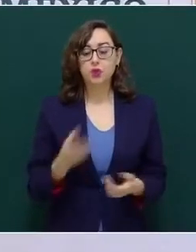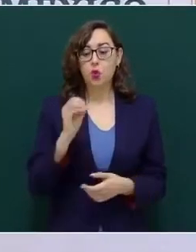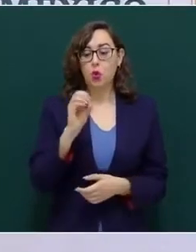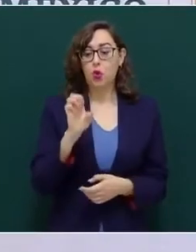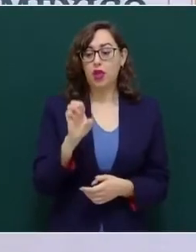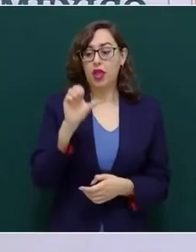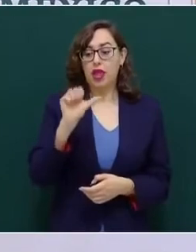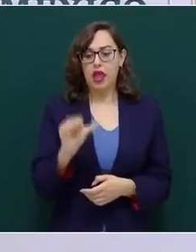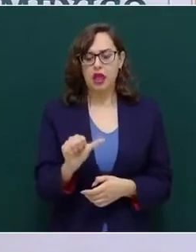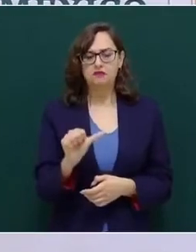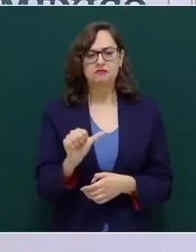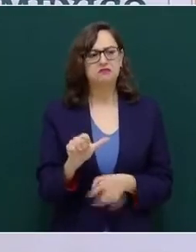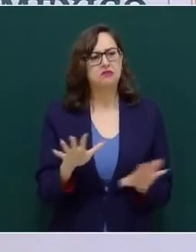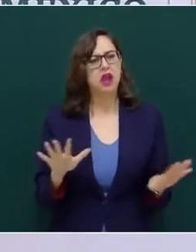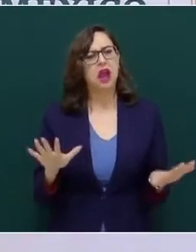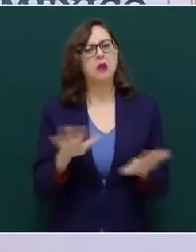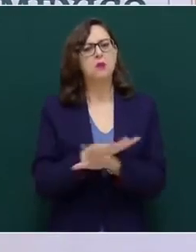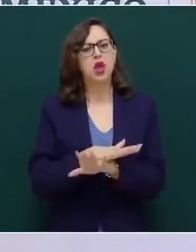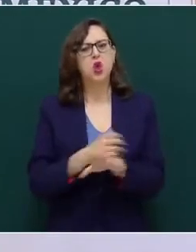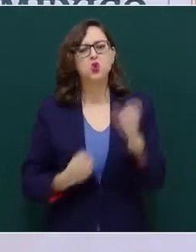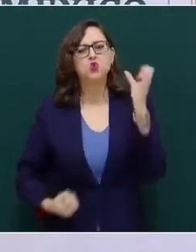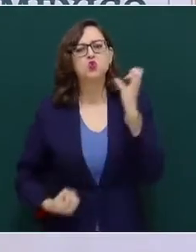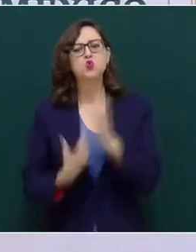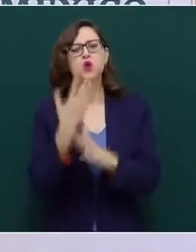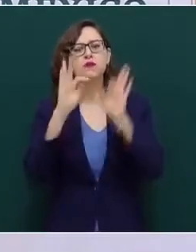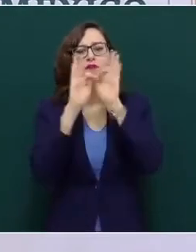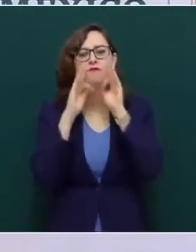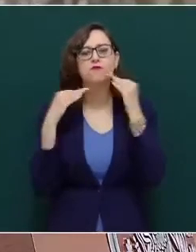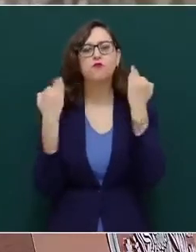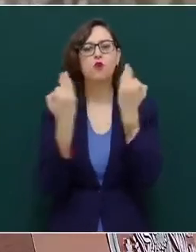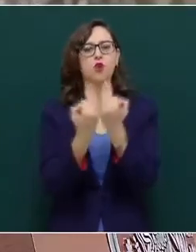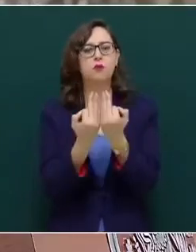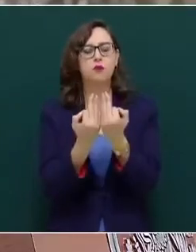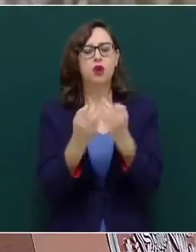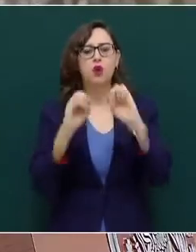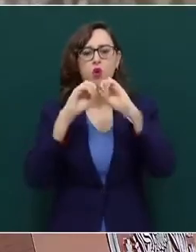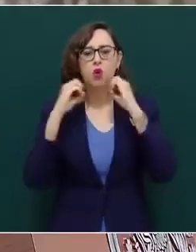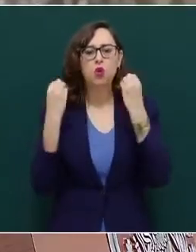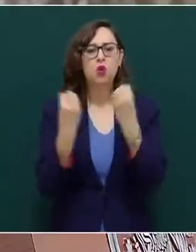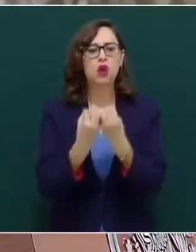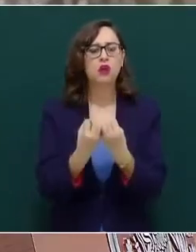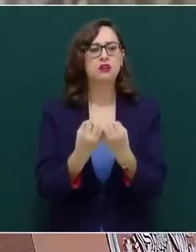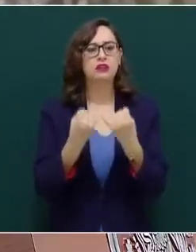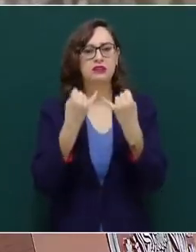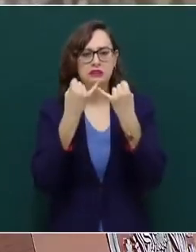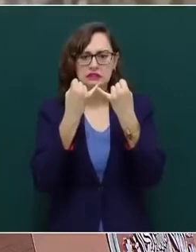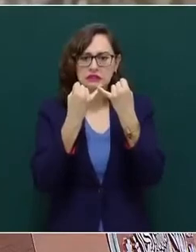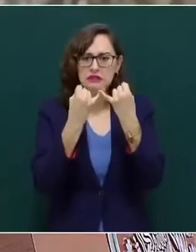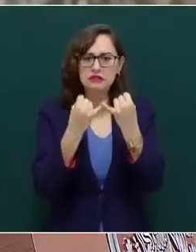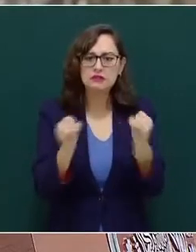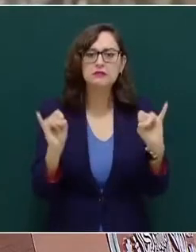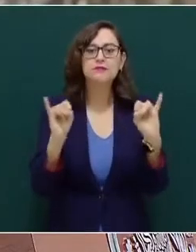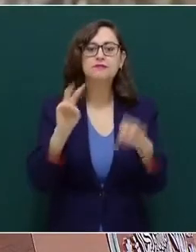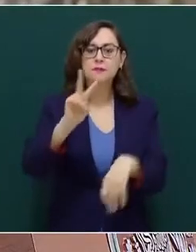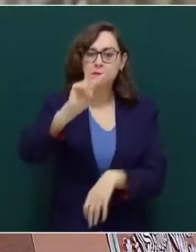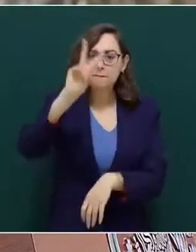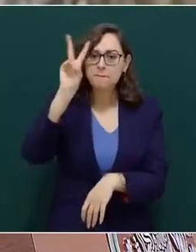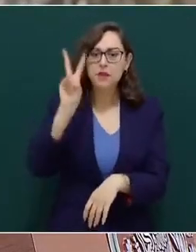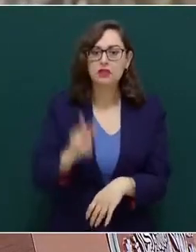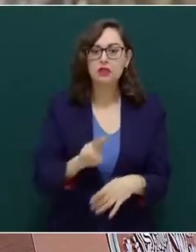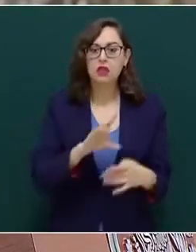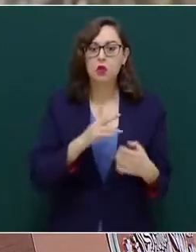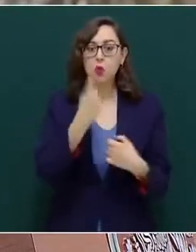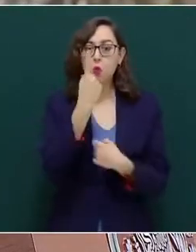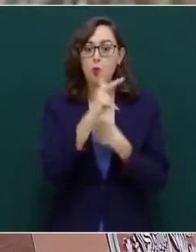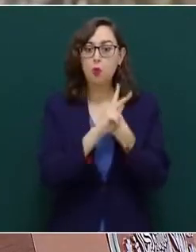por un organismo verdaderamente autónomo, no lacayo de nadie, sino